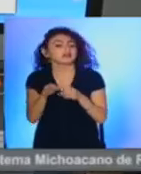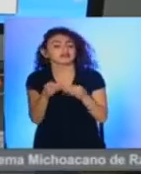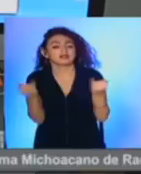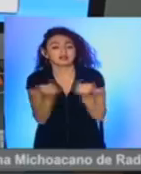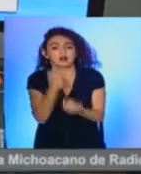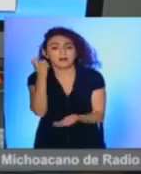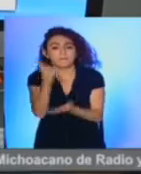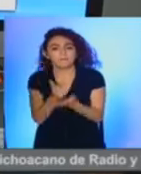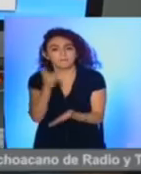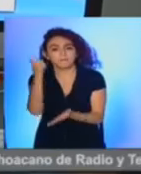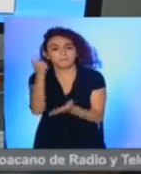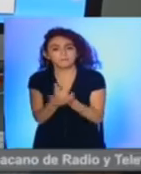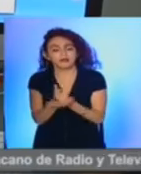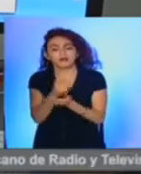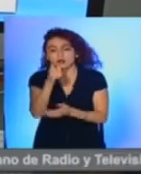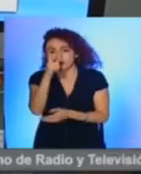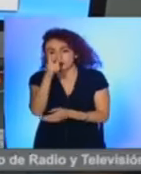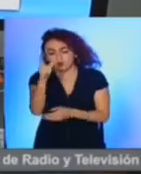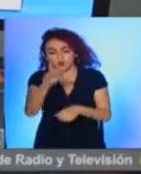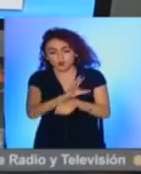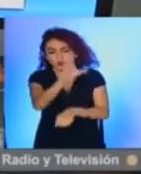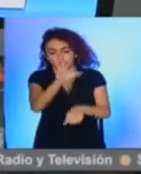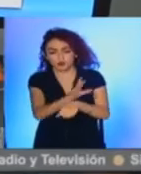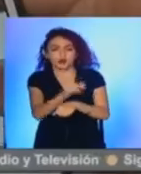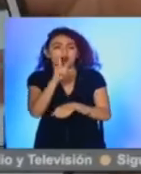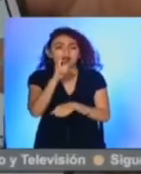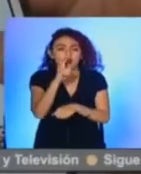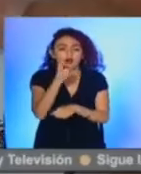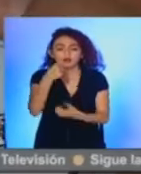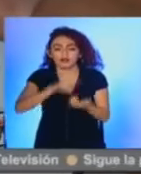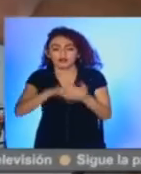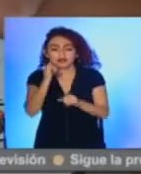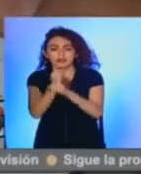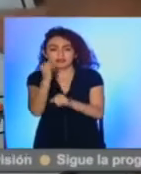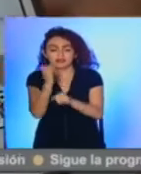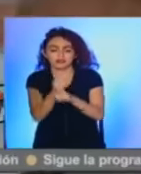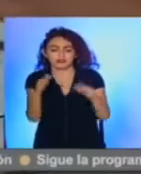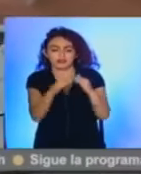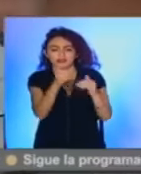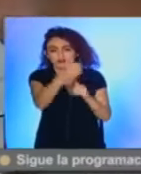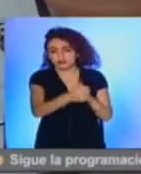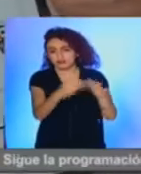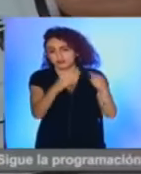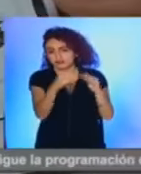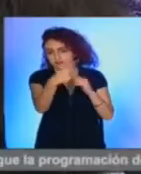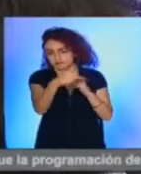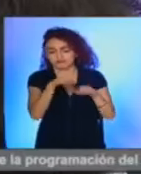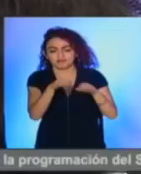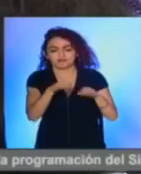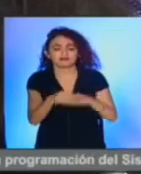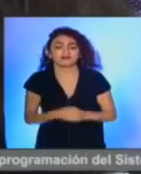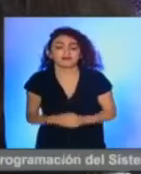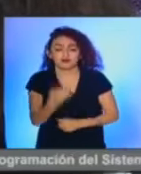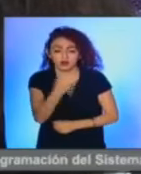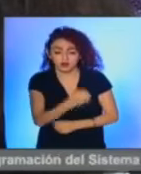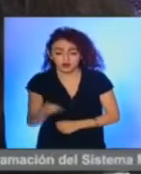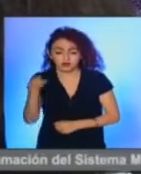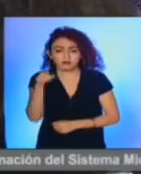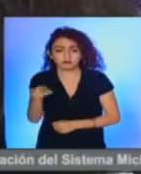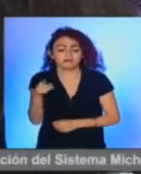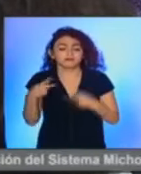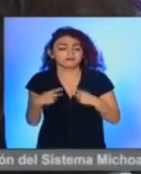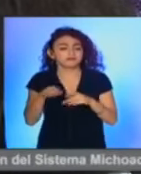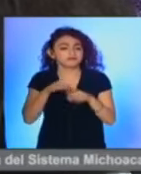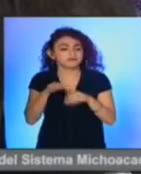como el pago proporcional del uso de electricidad, agua e internet en el domicilio del trabajador. En cuanto a las obligaciones del